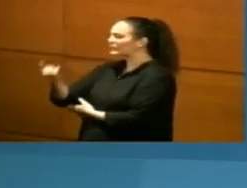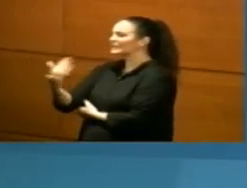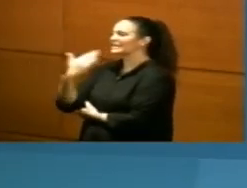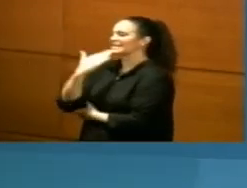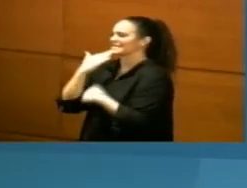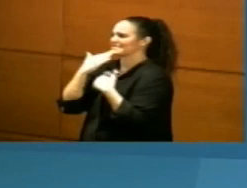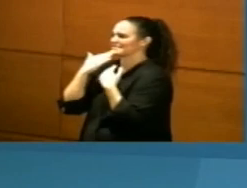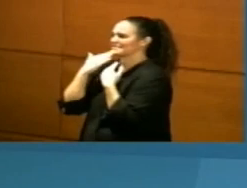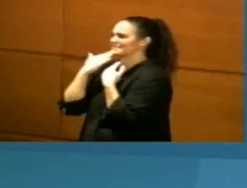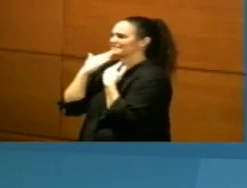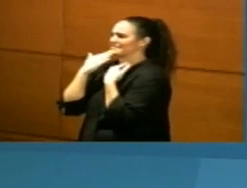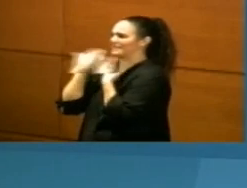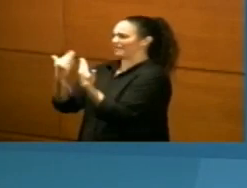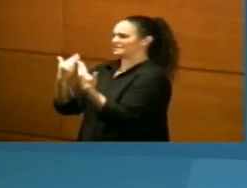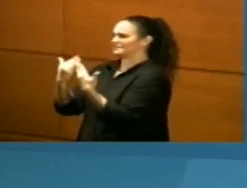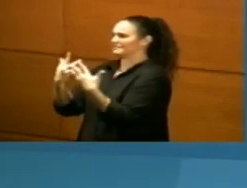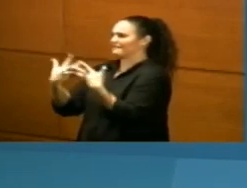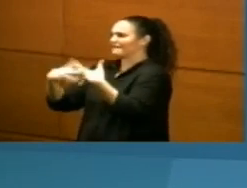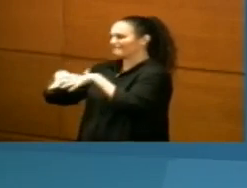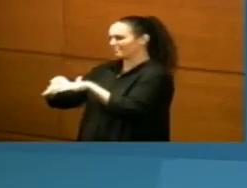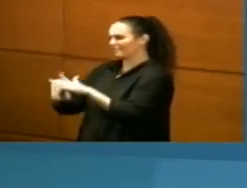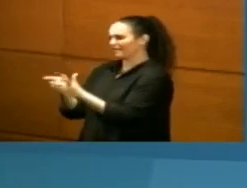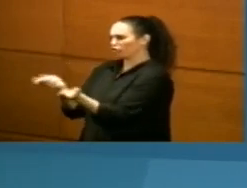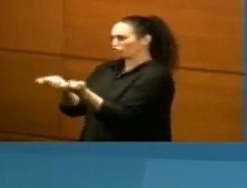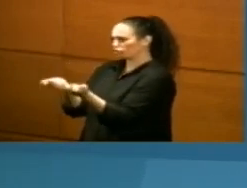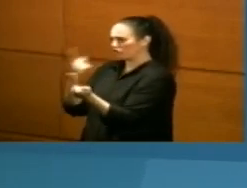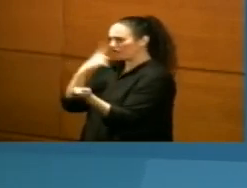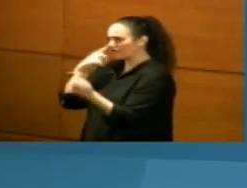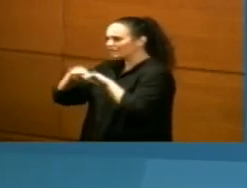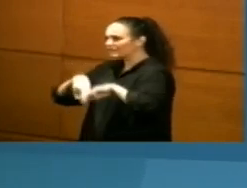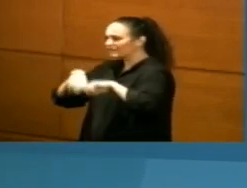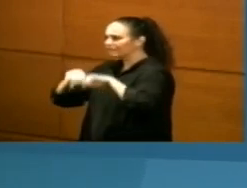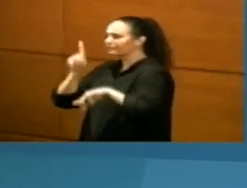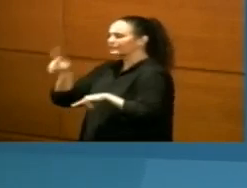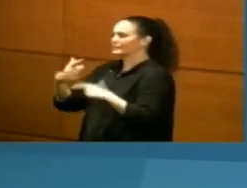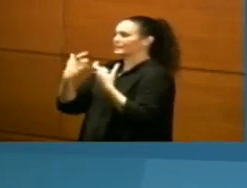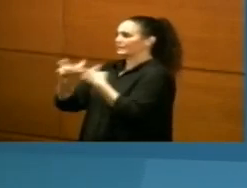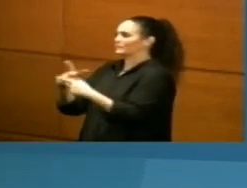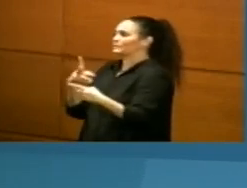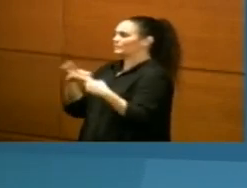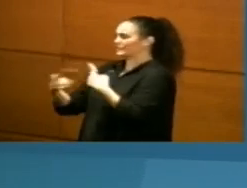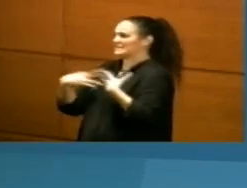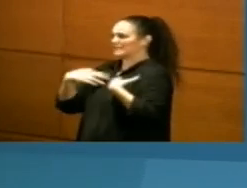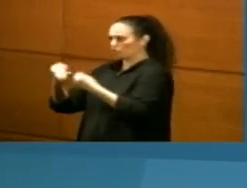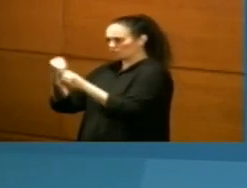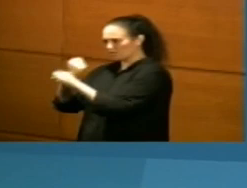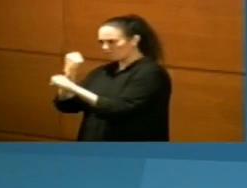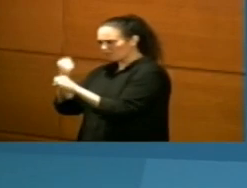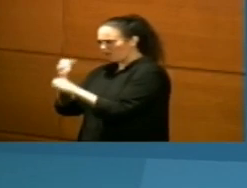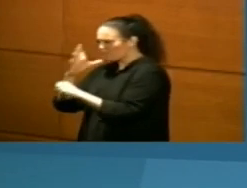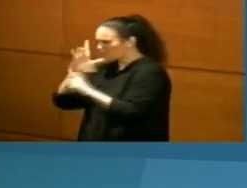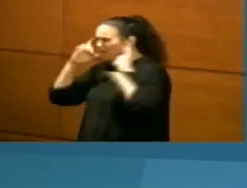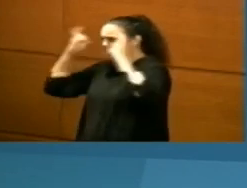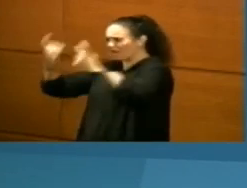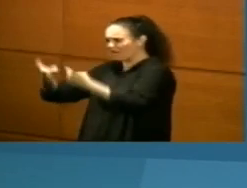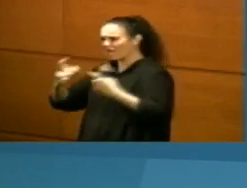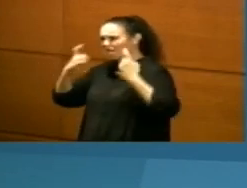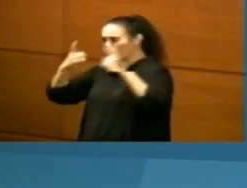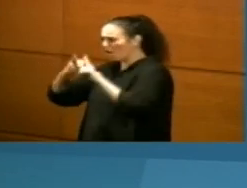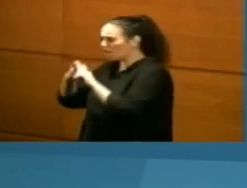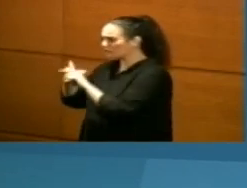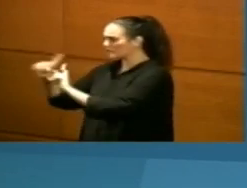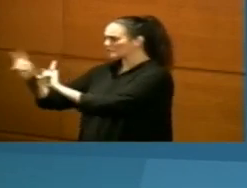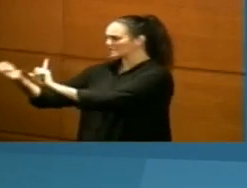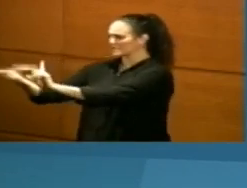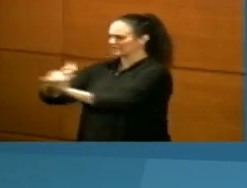a la Red de Vigilancia y Control, a la Unidad Básica de Prevención y Salud Laboral, que ha trabajado intensamente para identificar